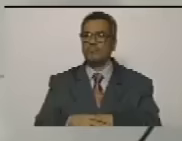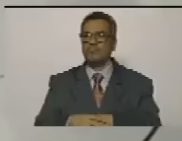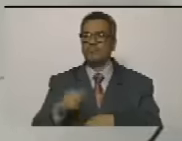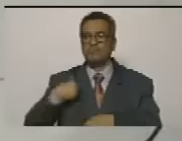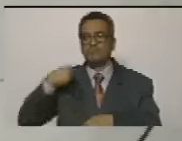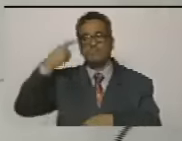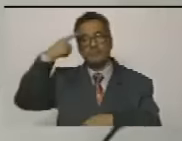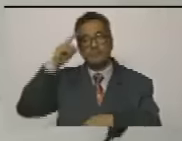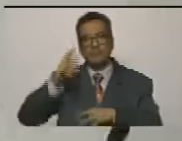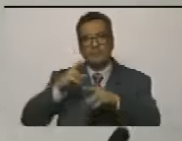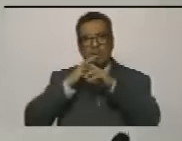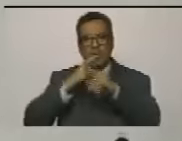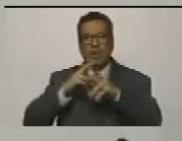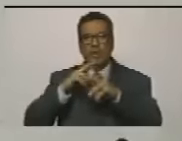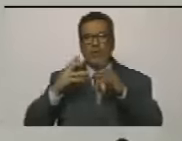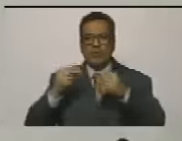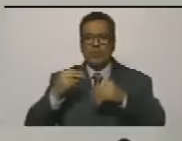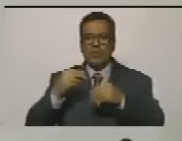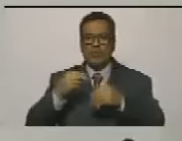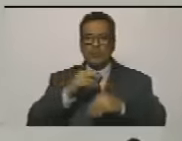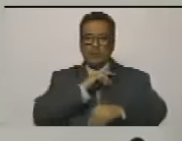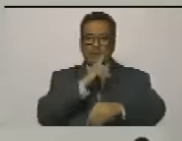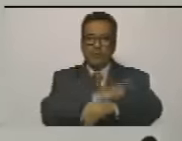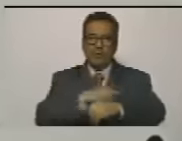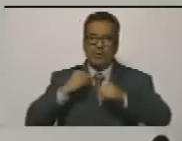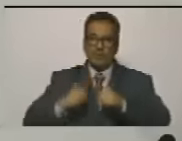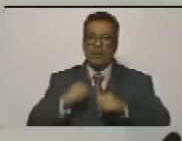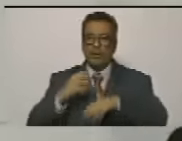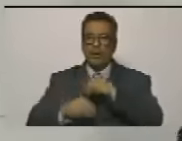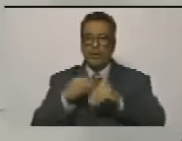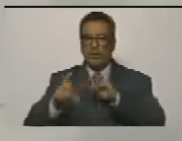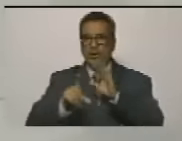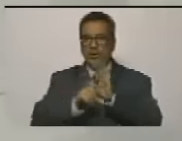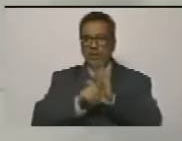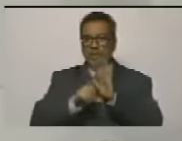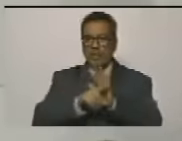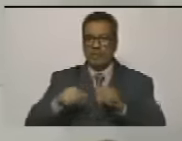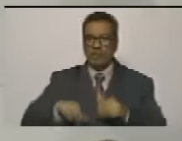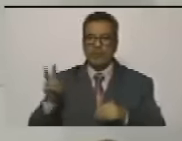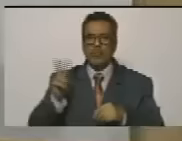seguramente su respuesta hubiera sido mucho más dura de lo que establecen las leyes de Venezuela